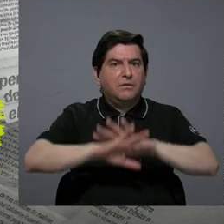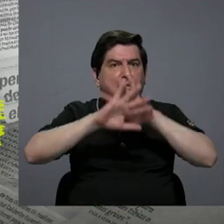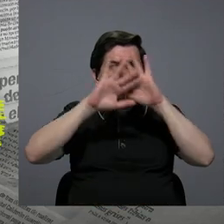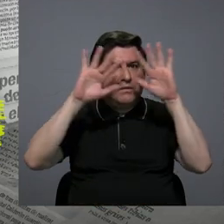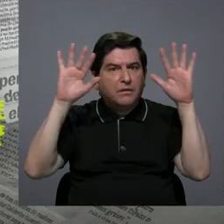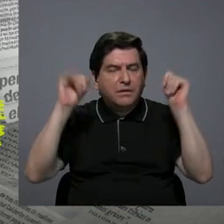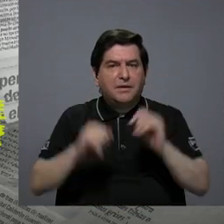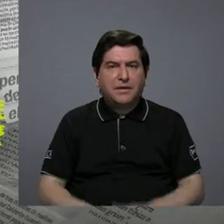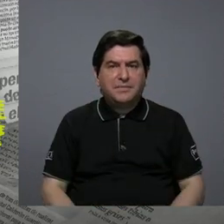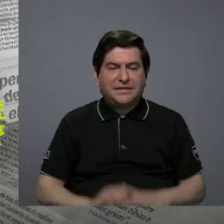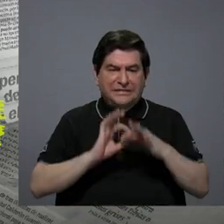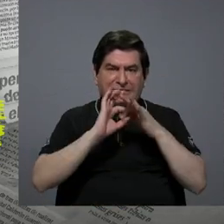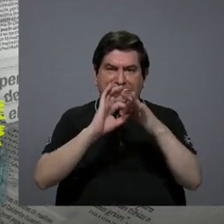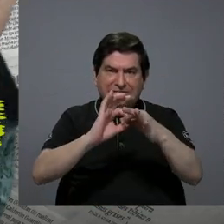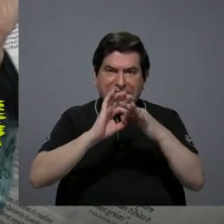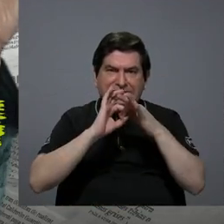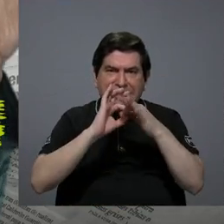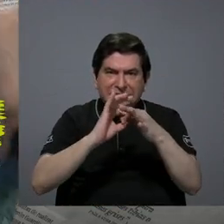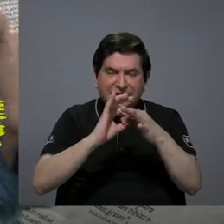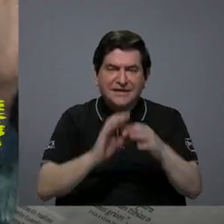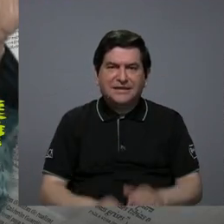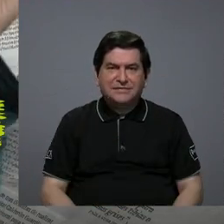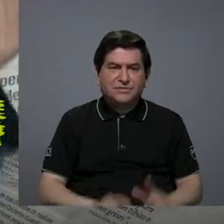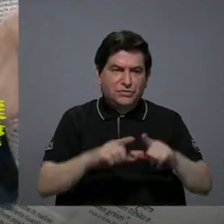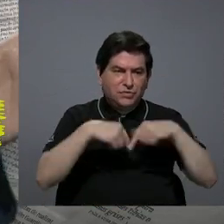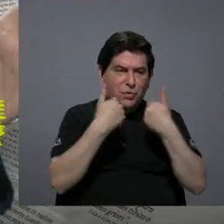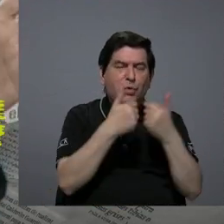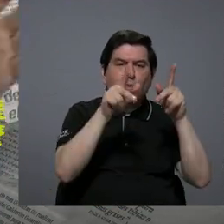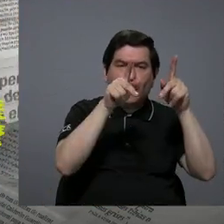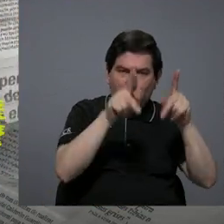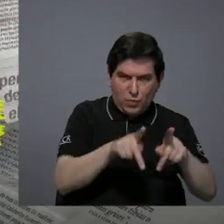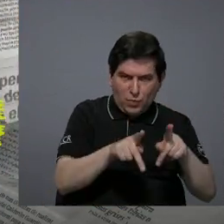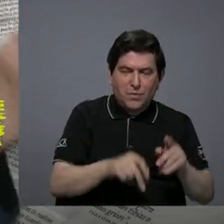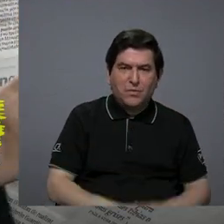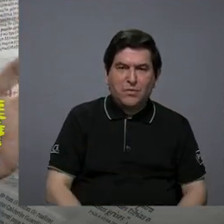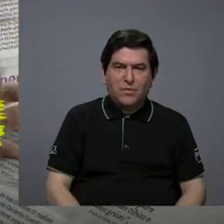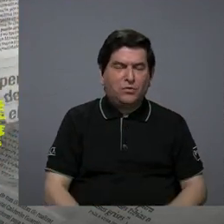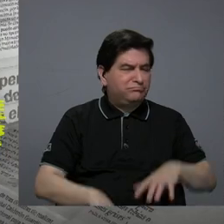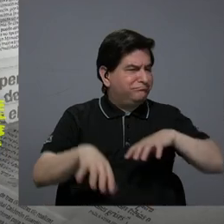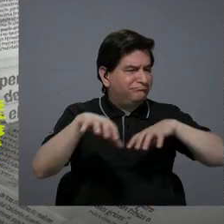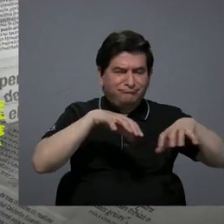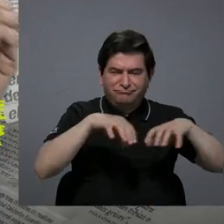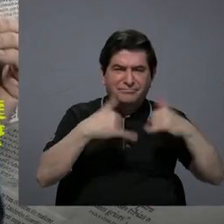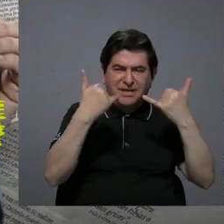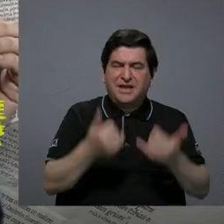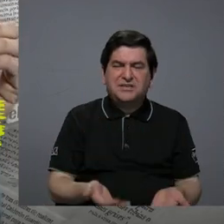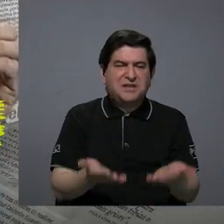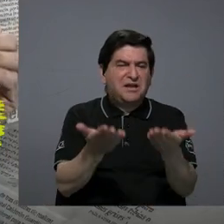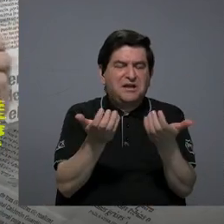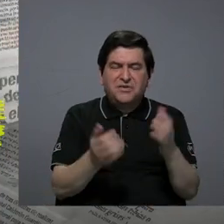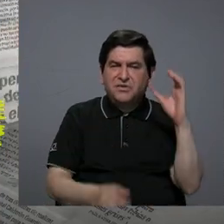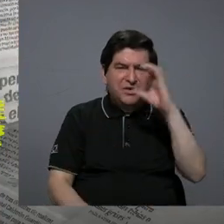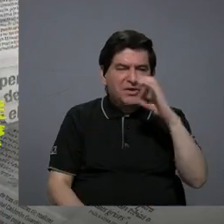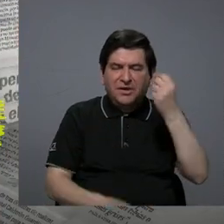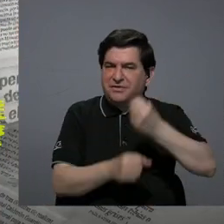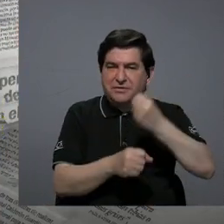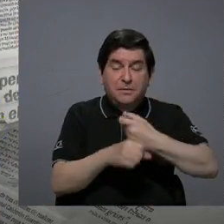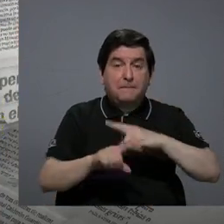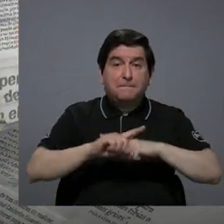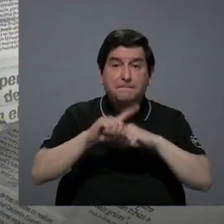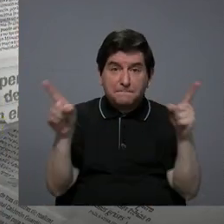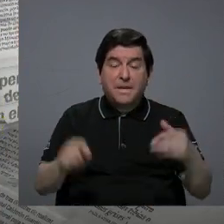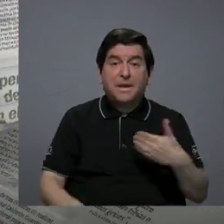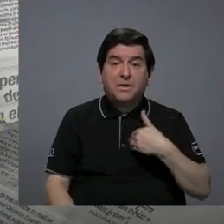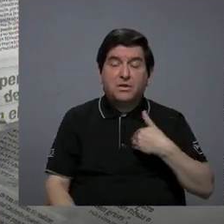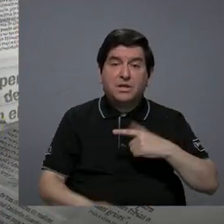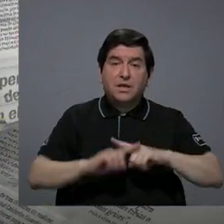correlacionado ese grupo de personas inactivas que ya no buscan trabajo pero efectivamente